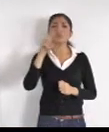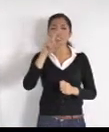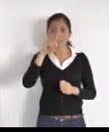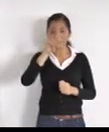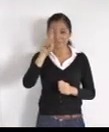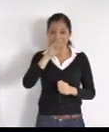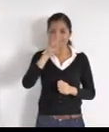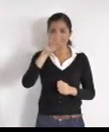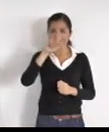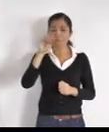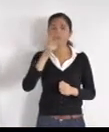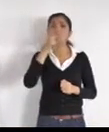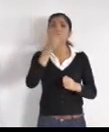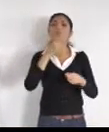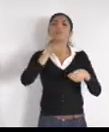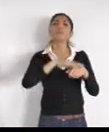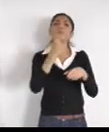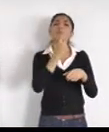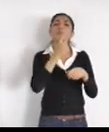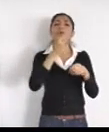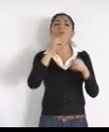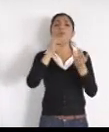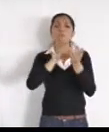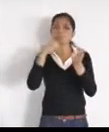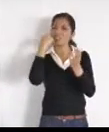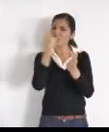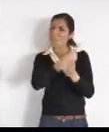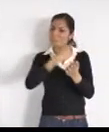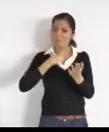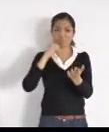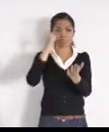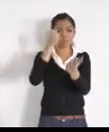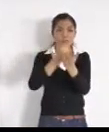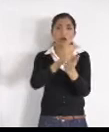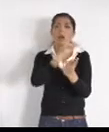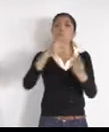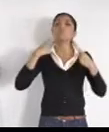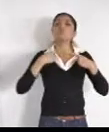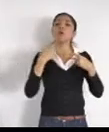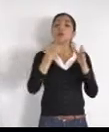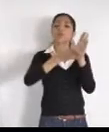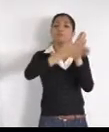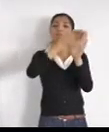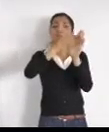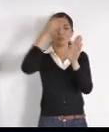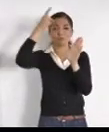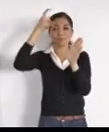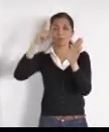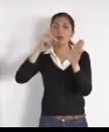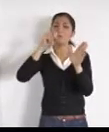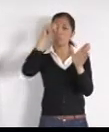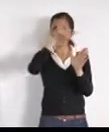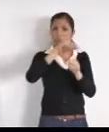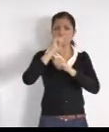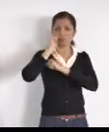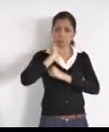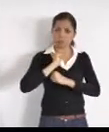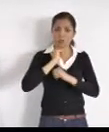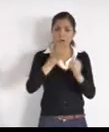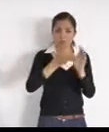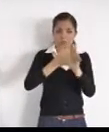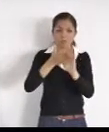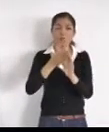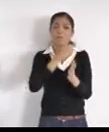transitará, como ensanchar las calles y no dejárselo al gobierno, que el gobierno les exija eso antes de dar permiso, como la calle de Chedragui o la